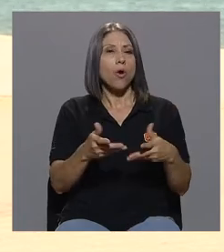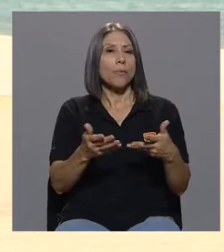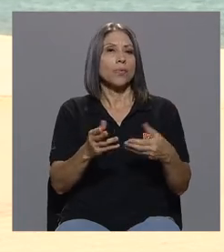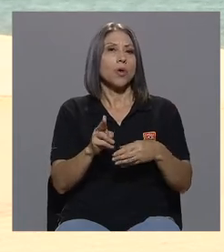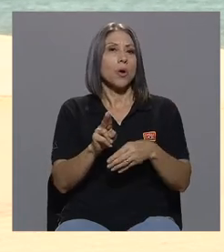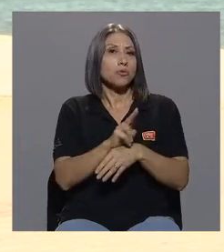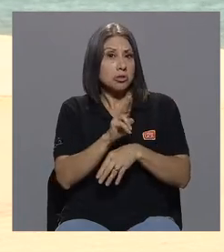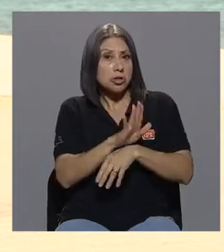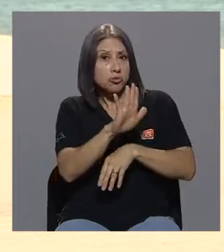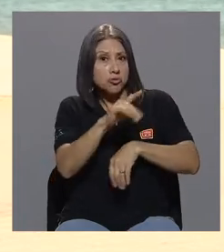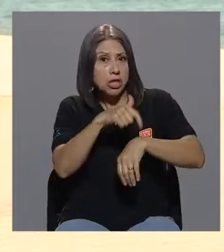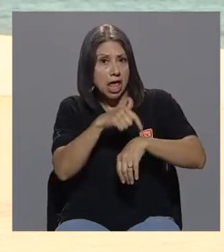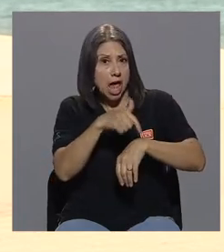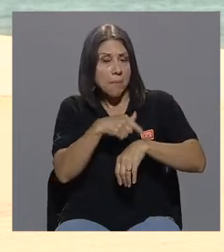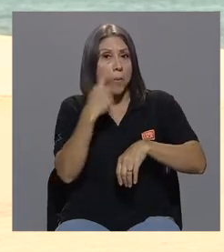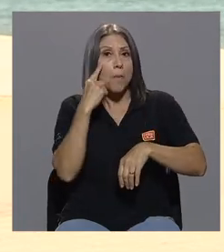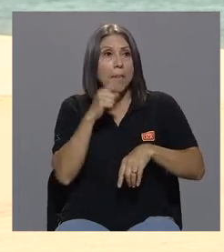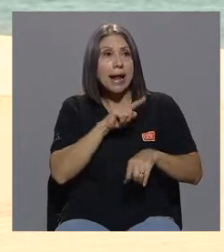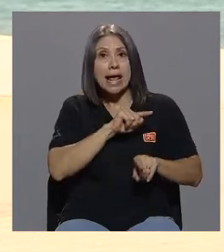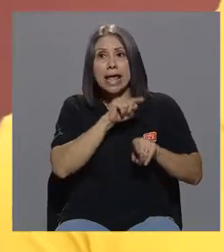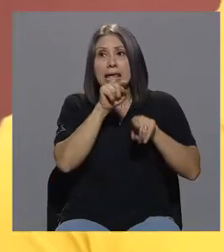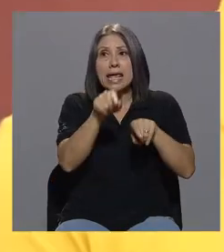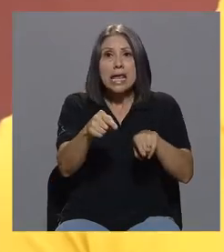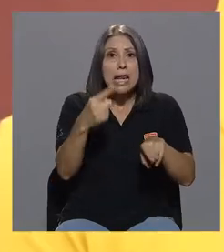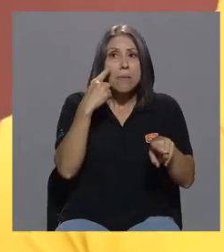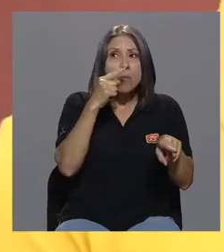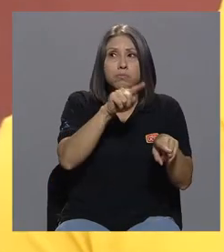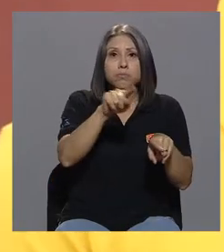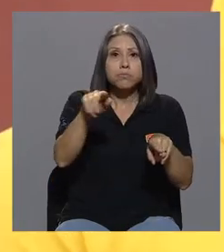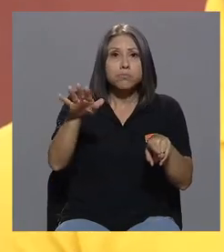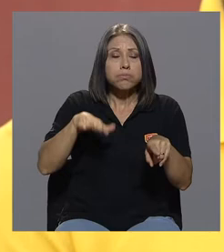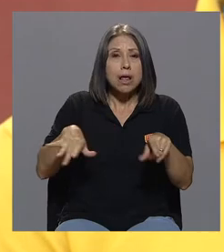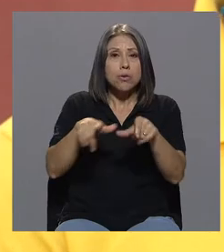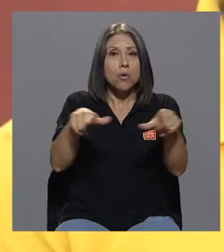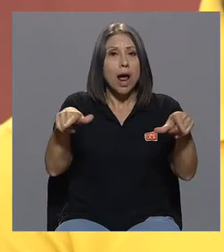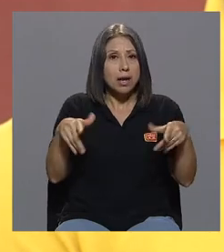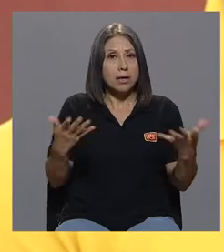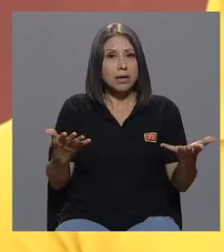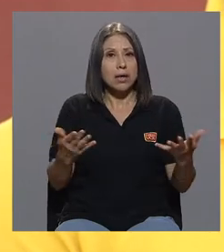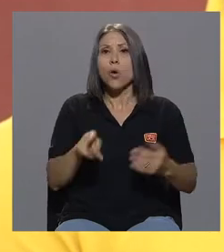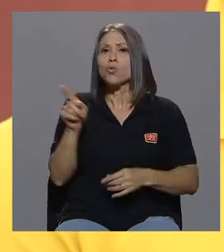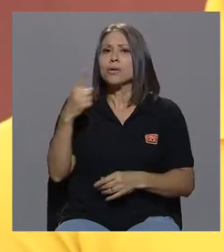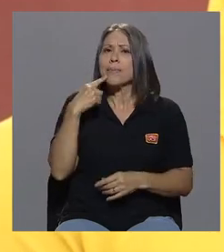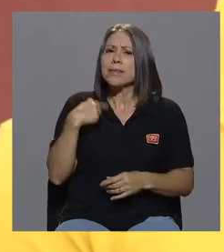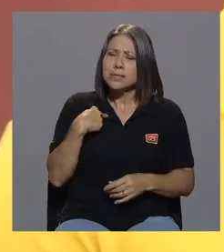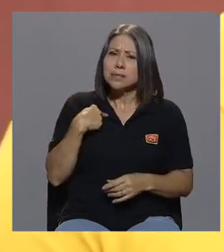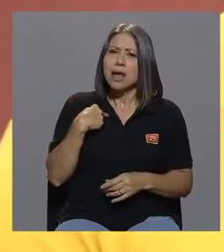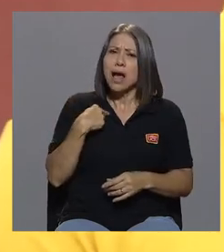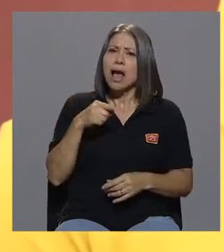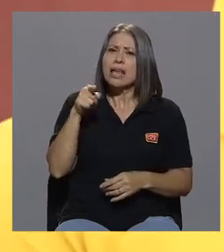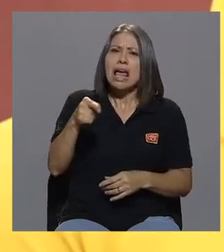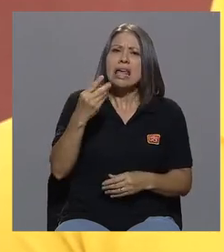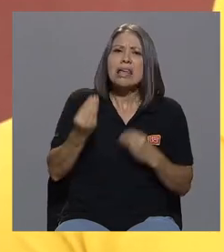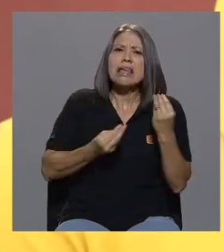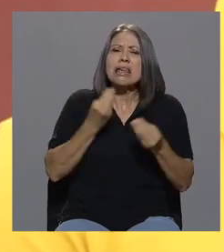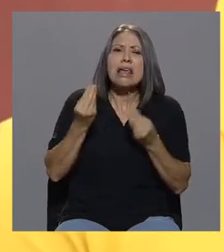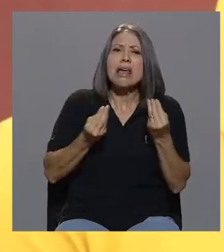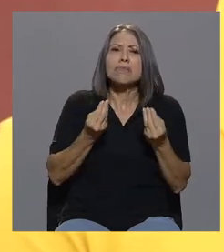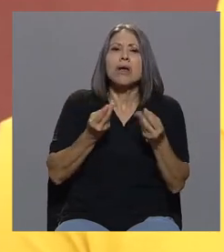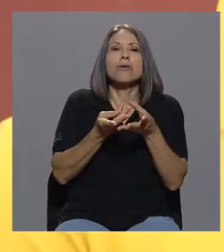vueltica por donde esté, del hogar. Y usted me decía que ante todo ese escenario lo que había eran salidas fáciles.